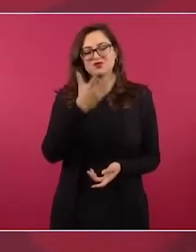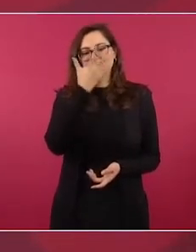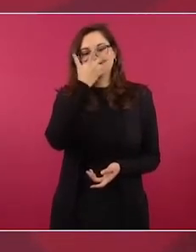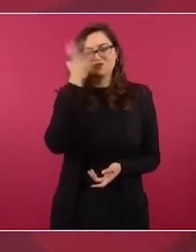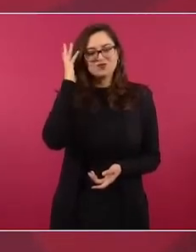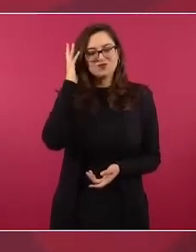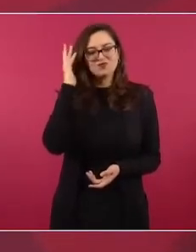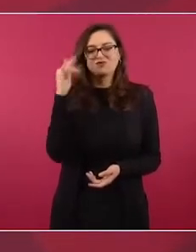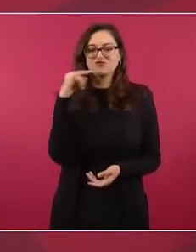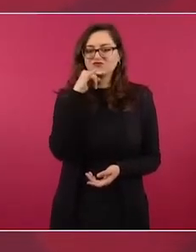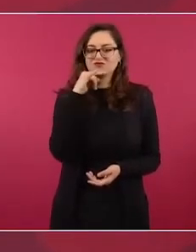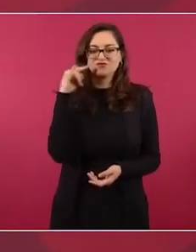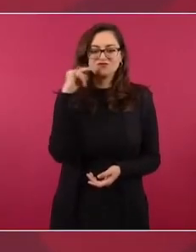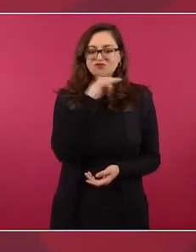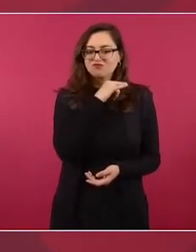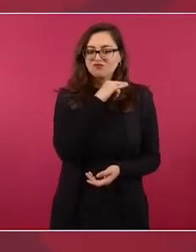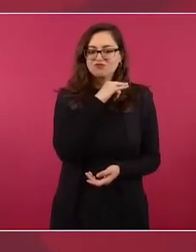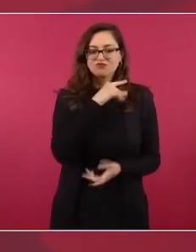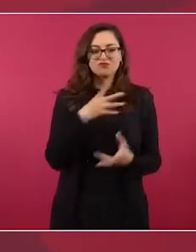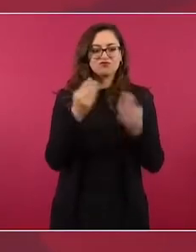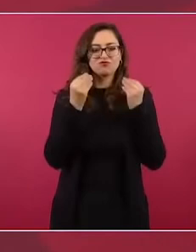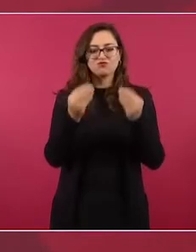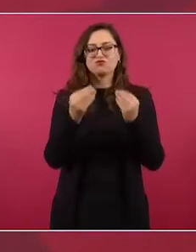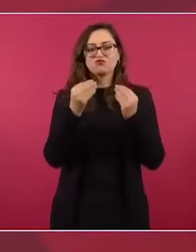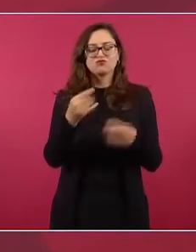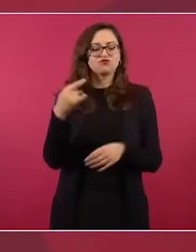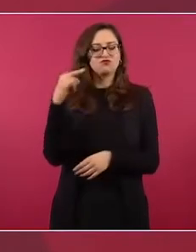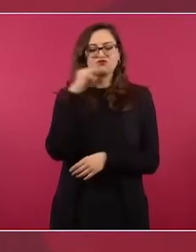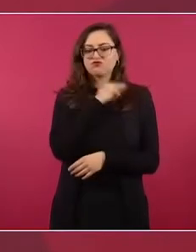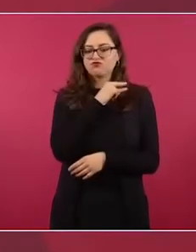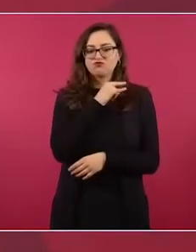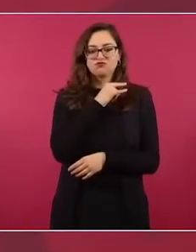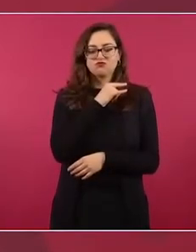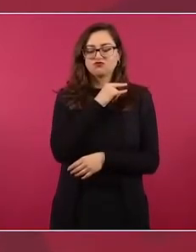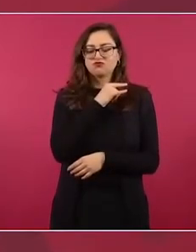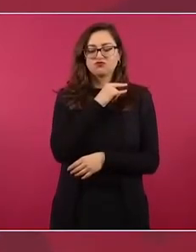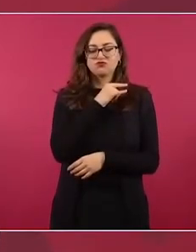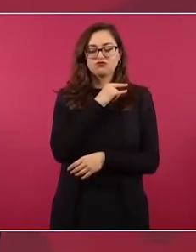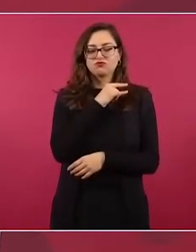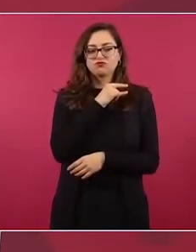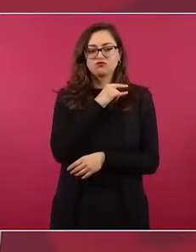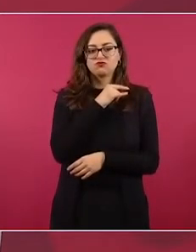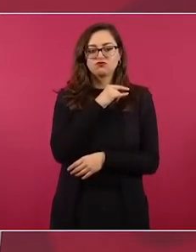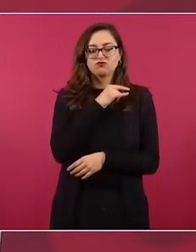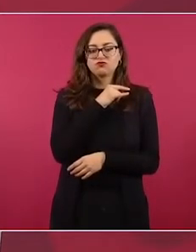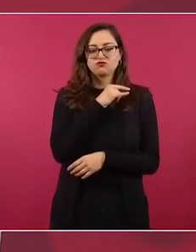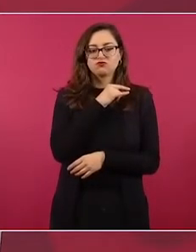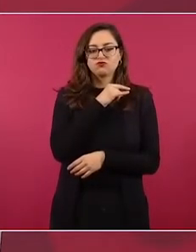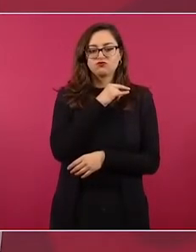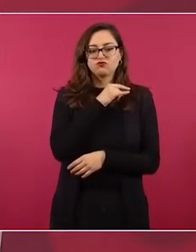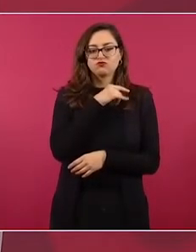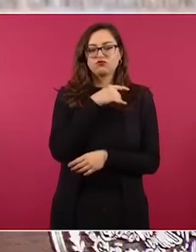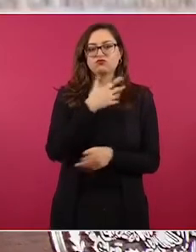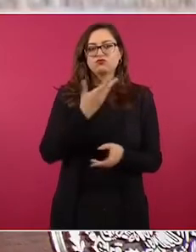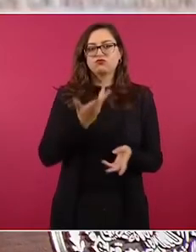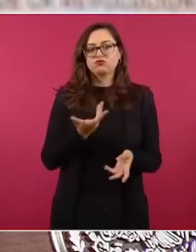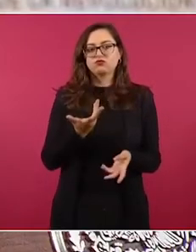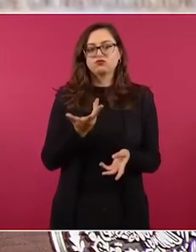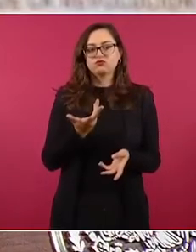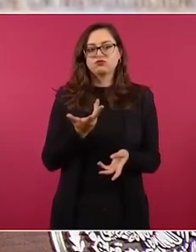y también